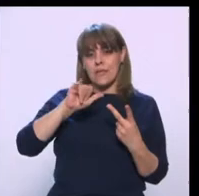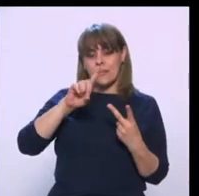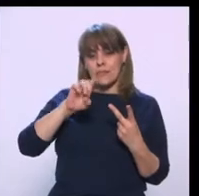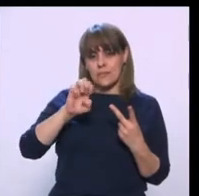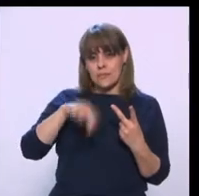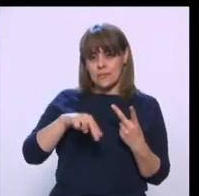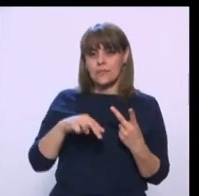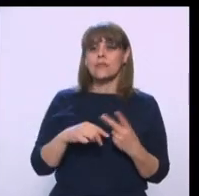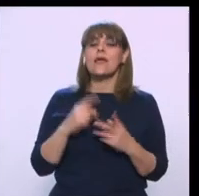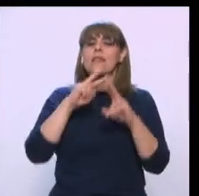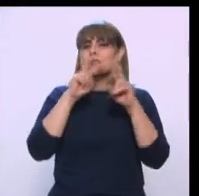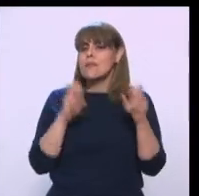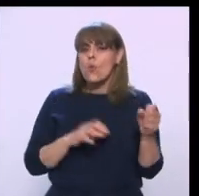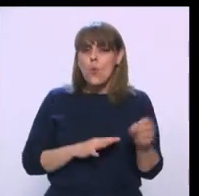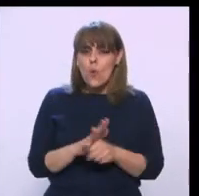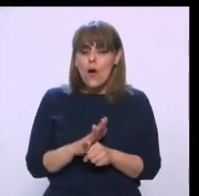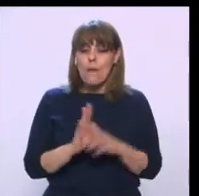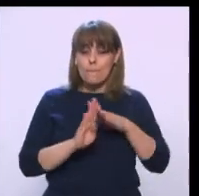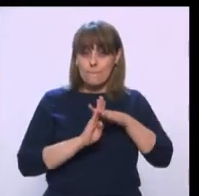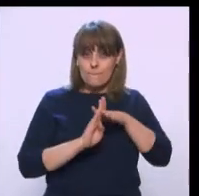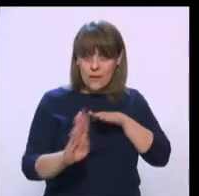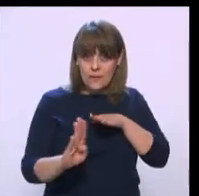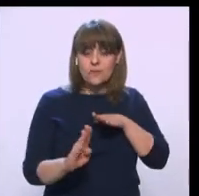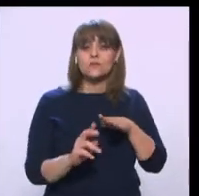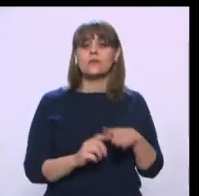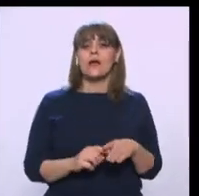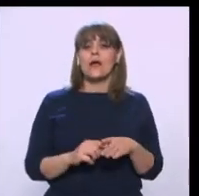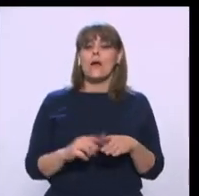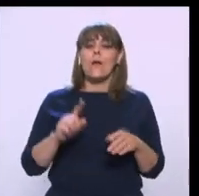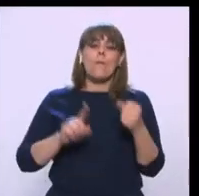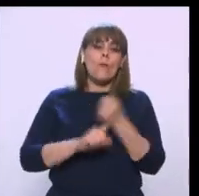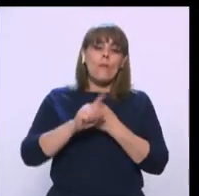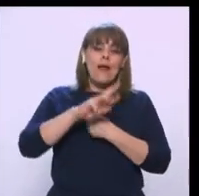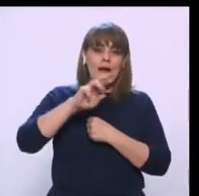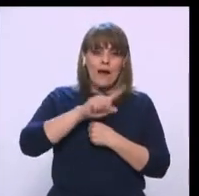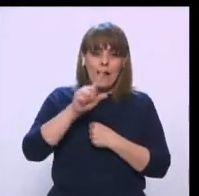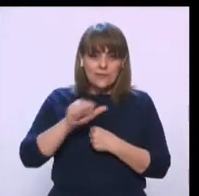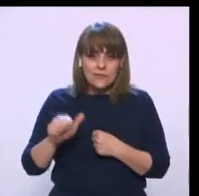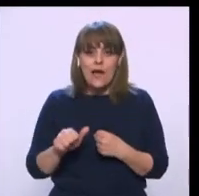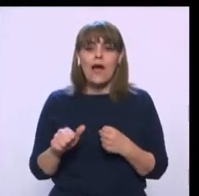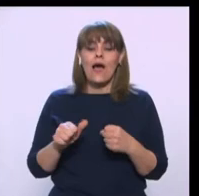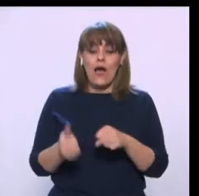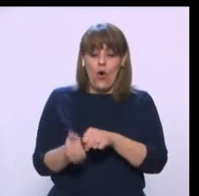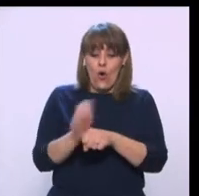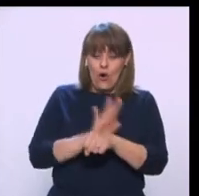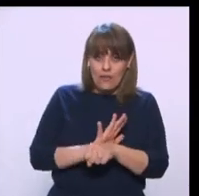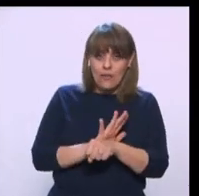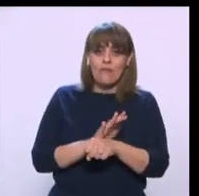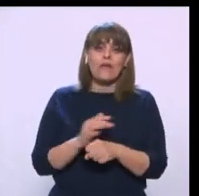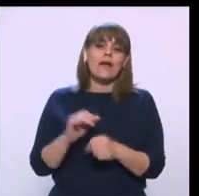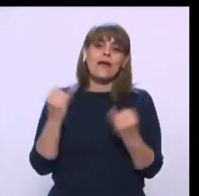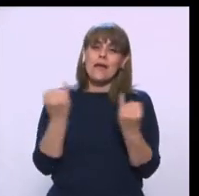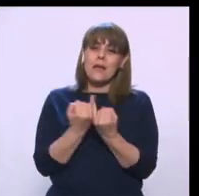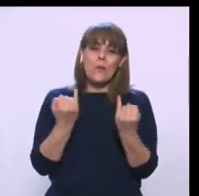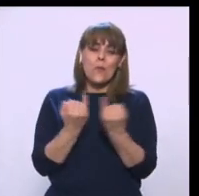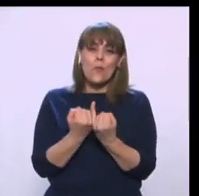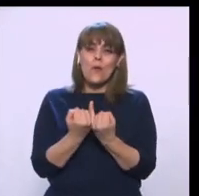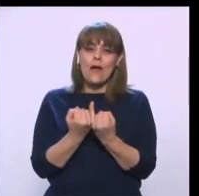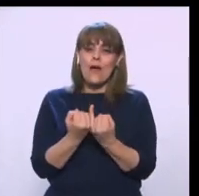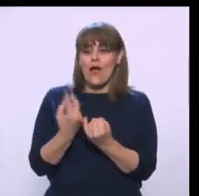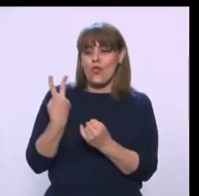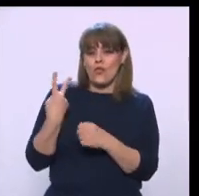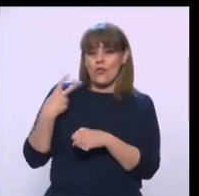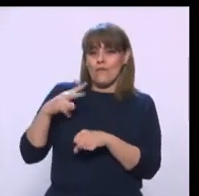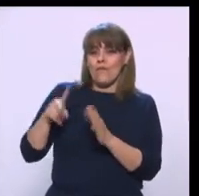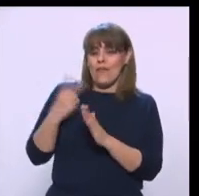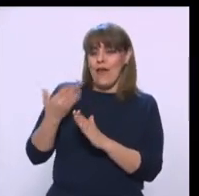se abordaron temas como la migración, problemas raciales, coronavirus y pues como en otras ocasiones, las dos anteriores,